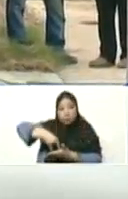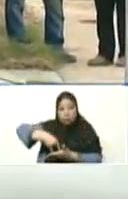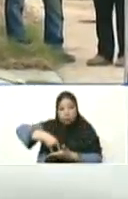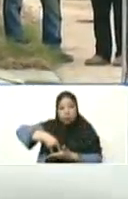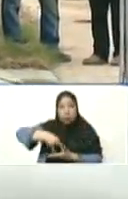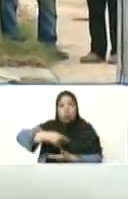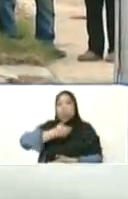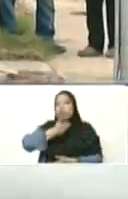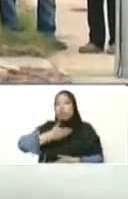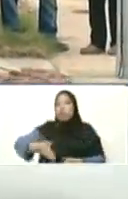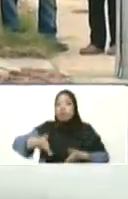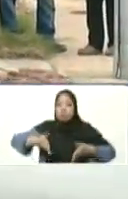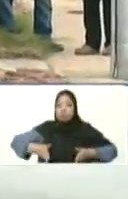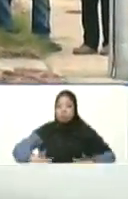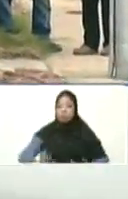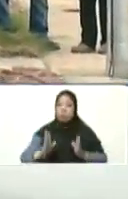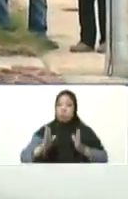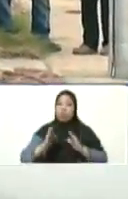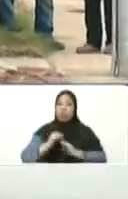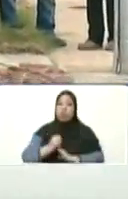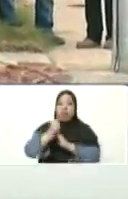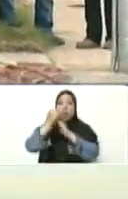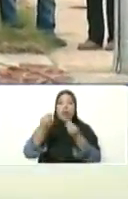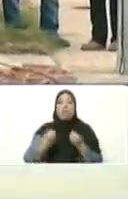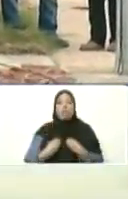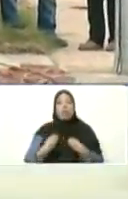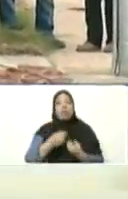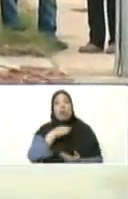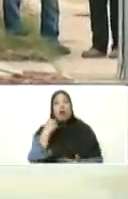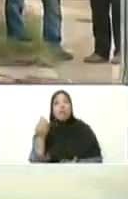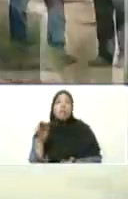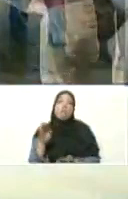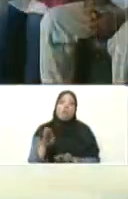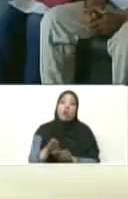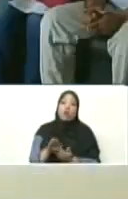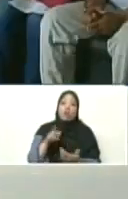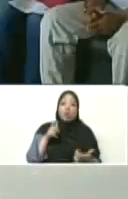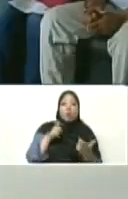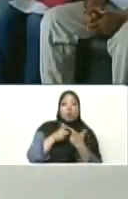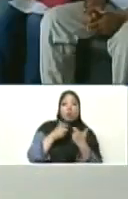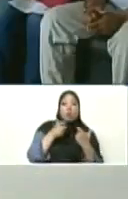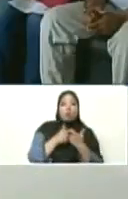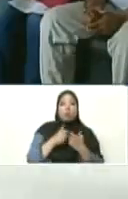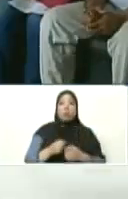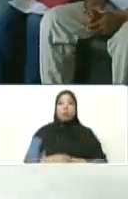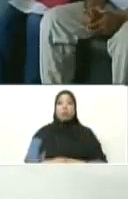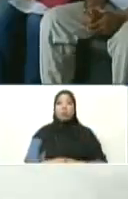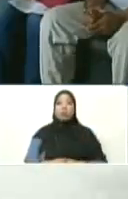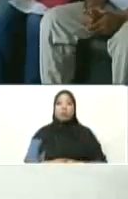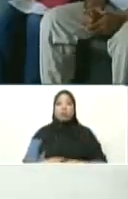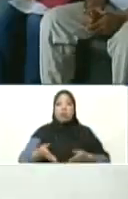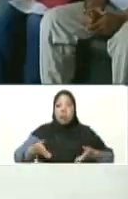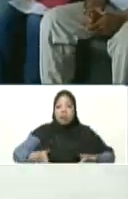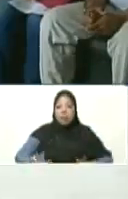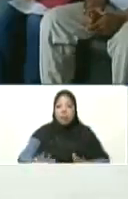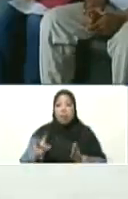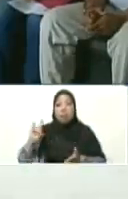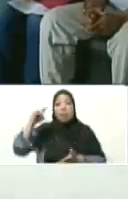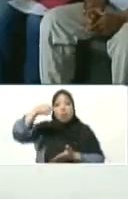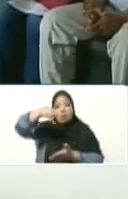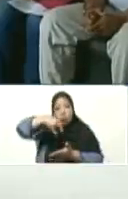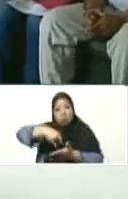y nacer a su vida inmortal el negro, porque el negro primero nació en Carabobos, murió